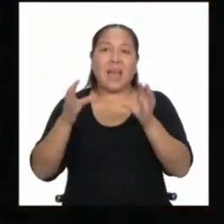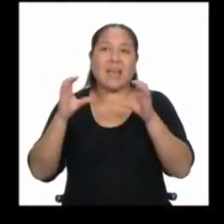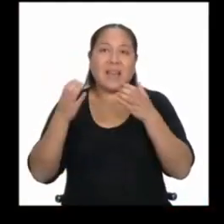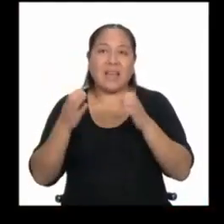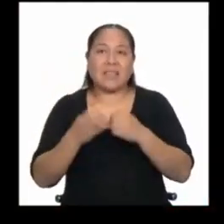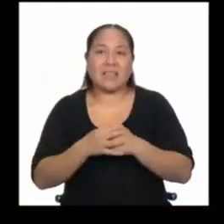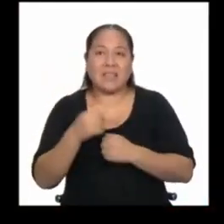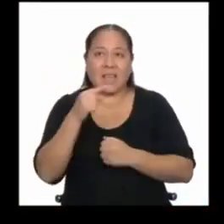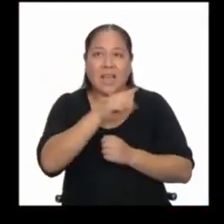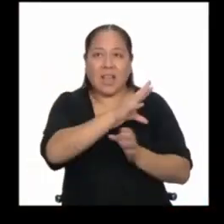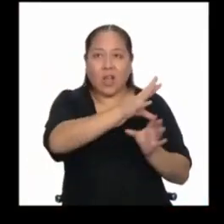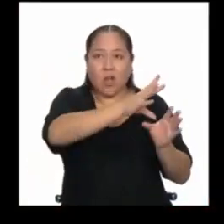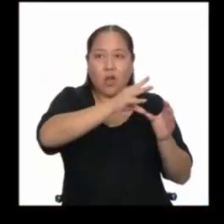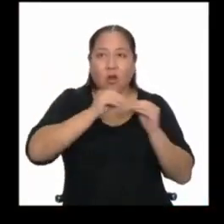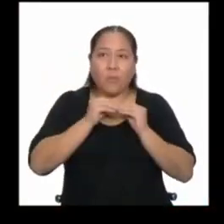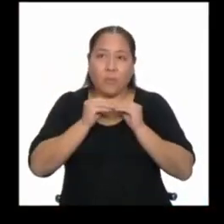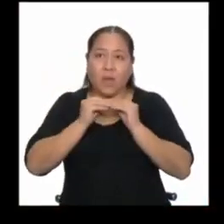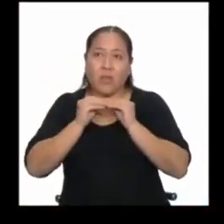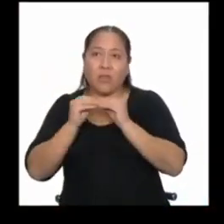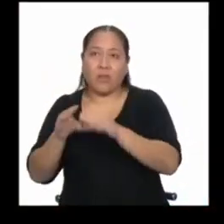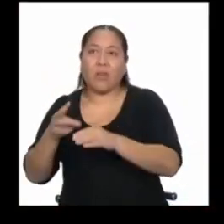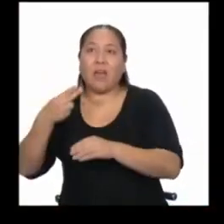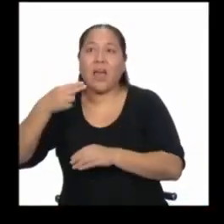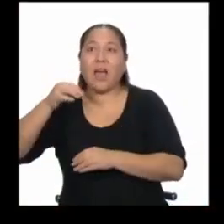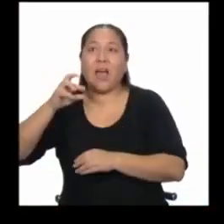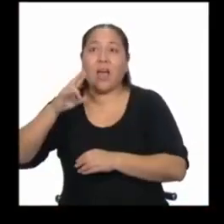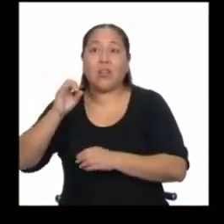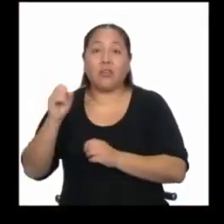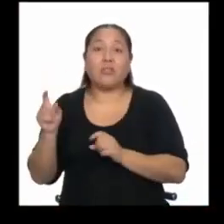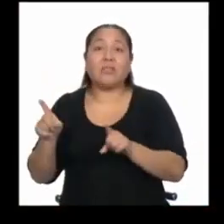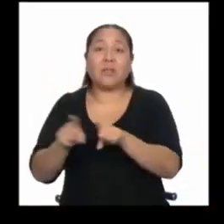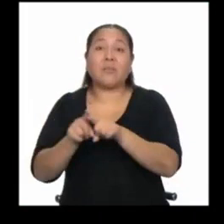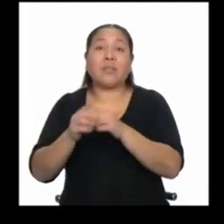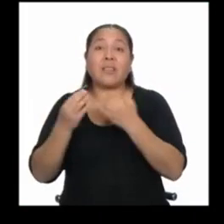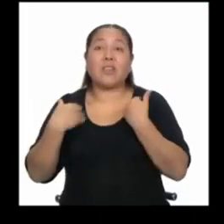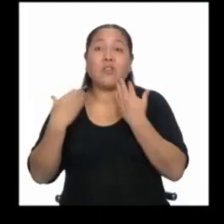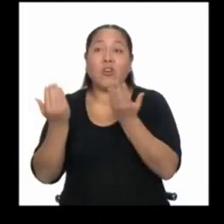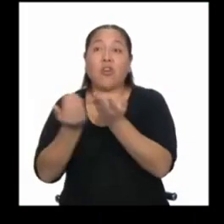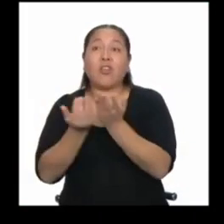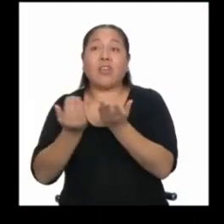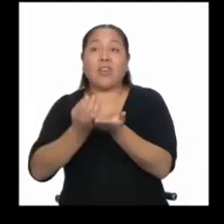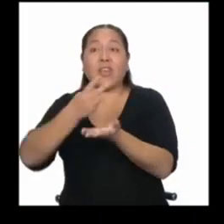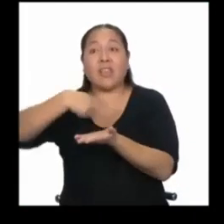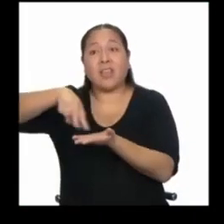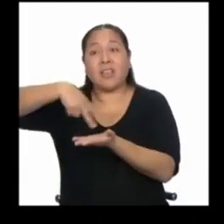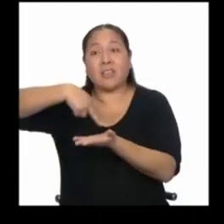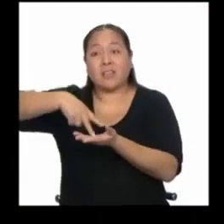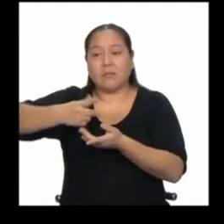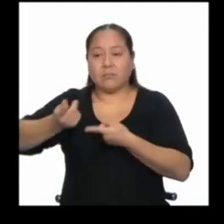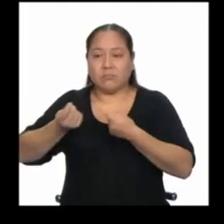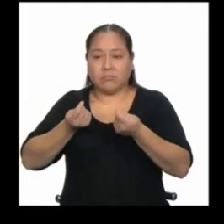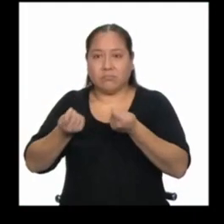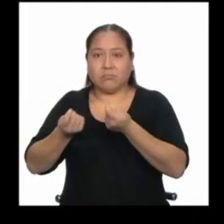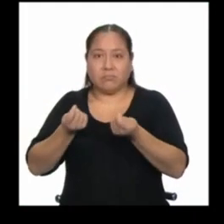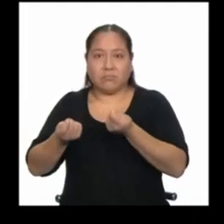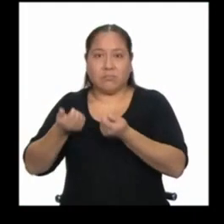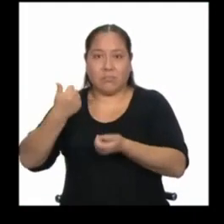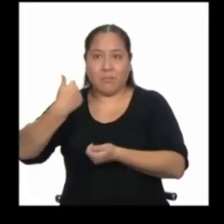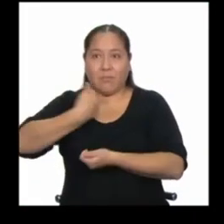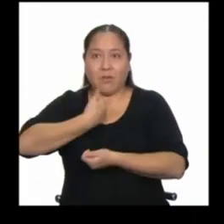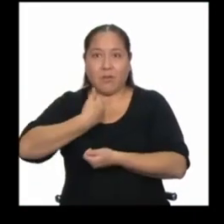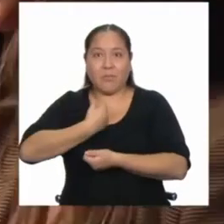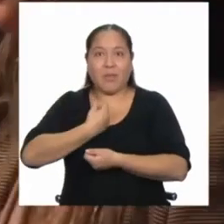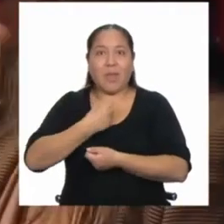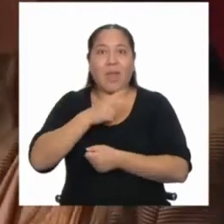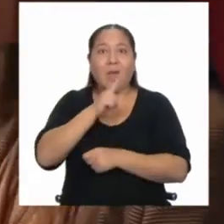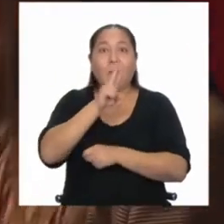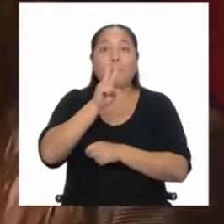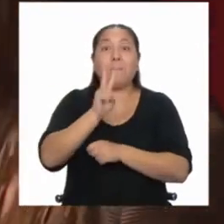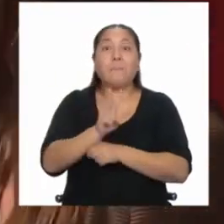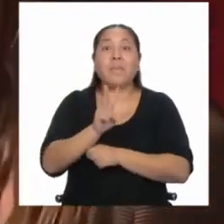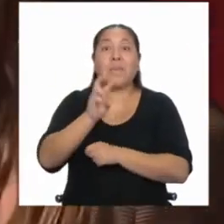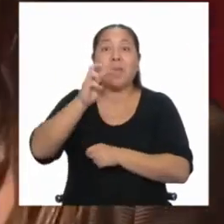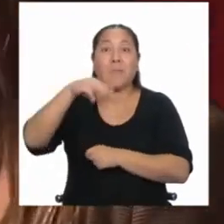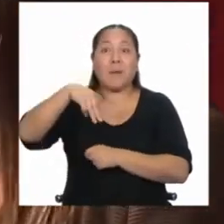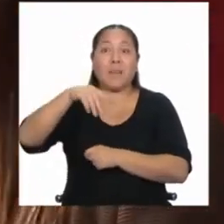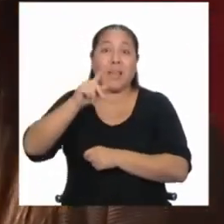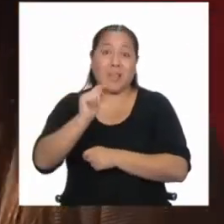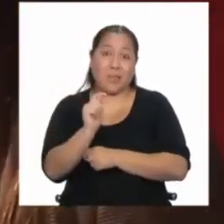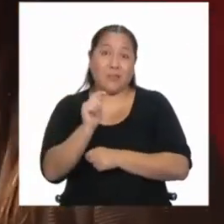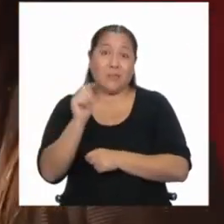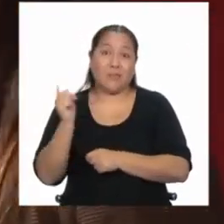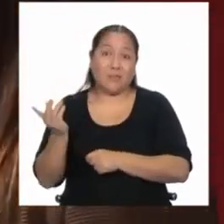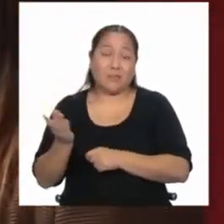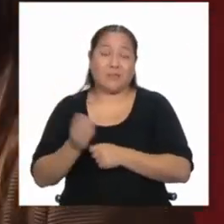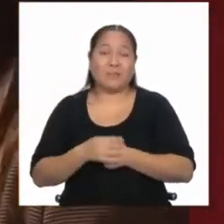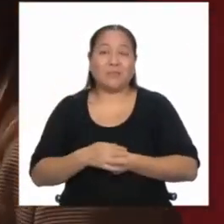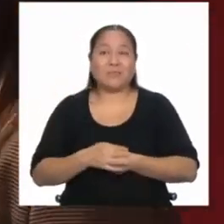replicado lo que es el programa social. Junto con su hermano tiene una escuela de danza, hoy manejada, autogestionada por ellos en Villa María del Triunfo, que es de donde viene